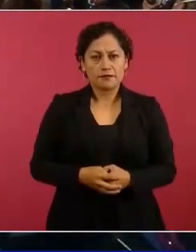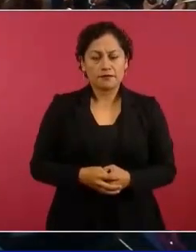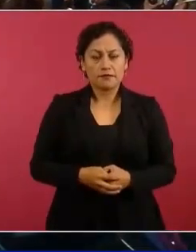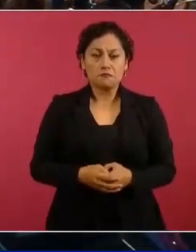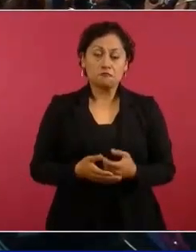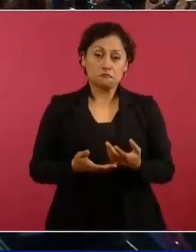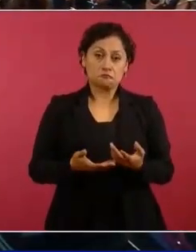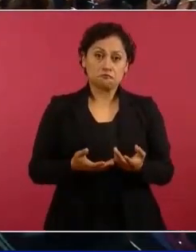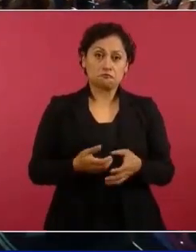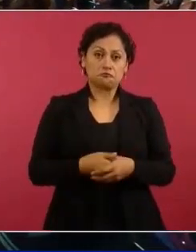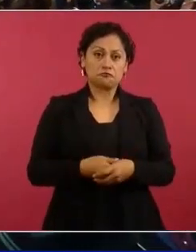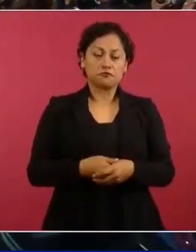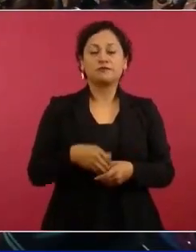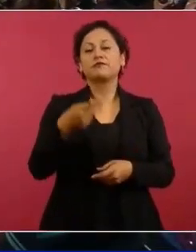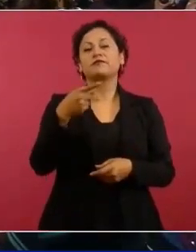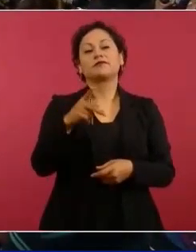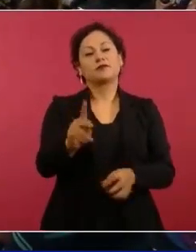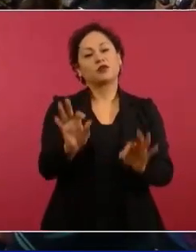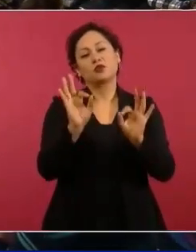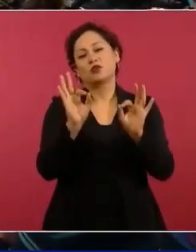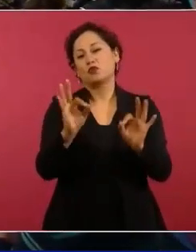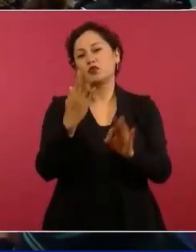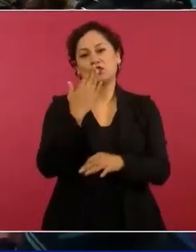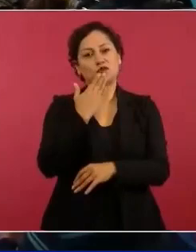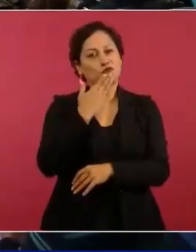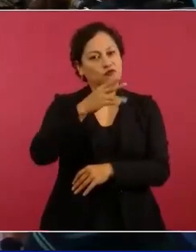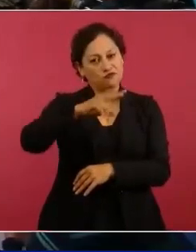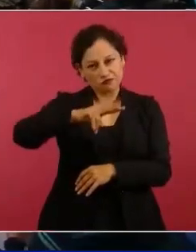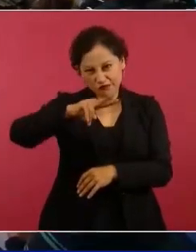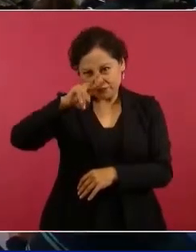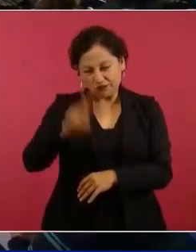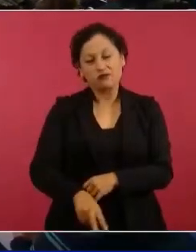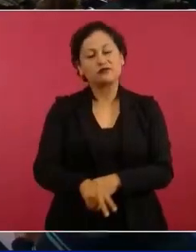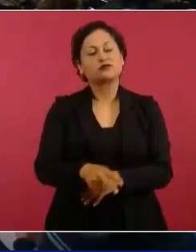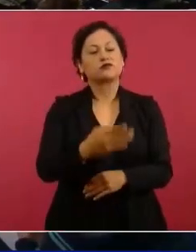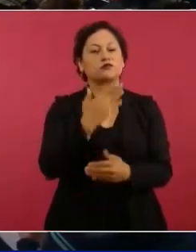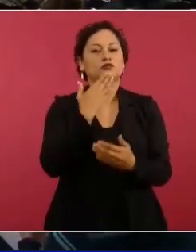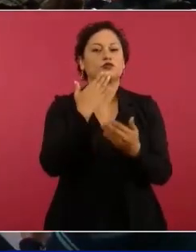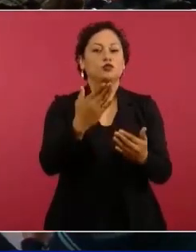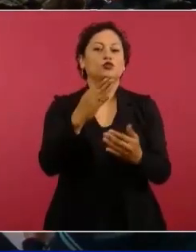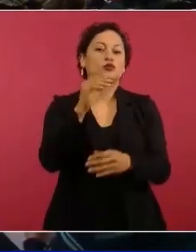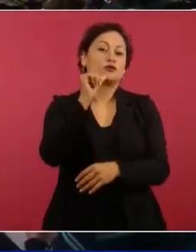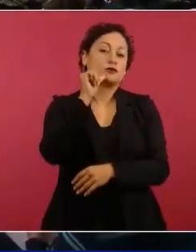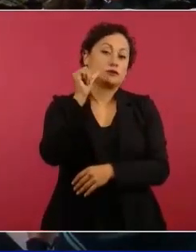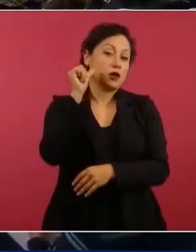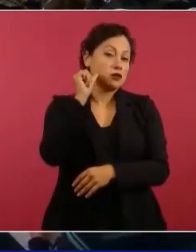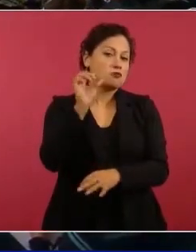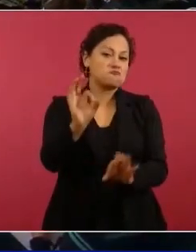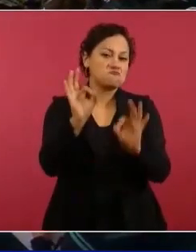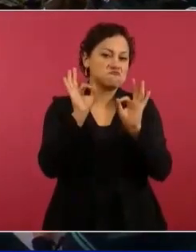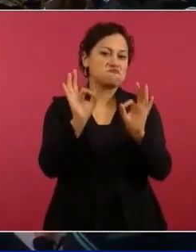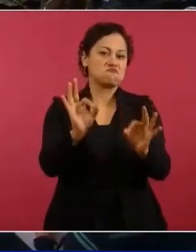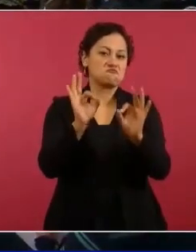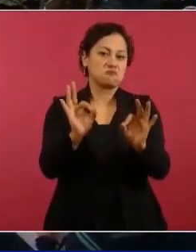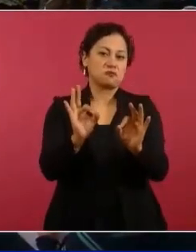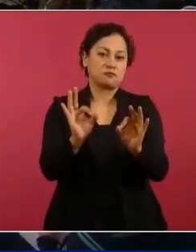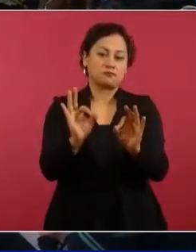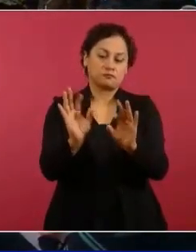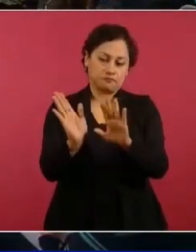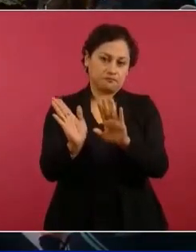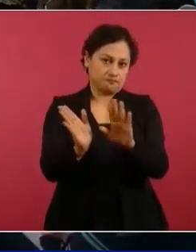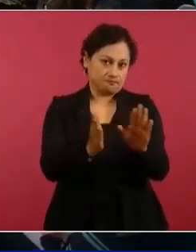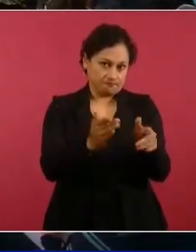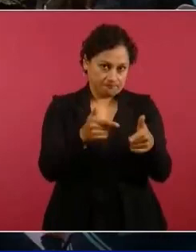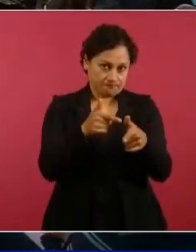Pero muy bien, la verdad, la verdad, muy bien ayer y adelante. Hoy vamos,